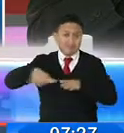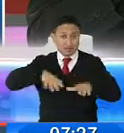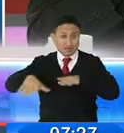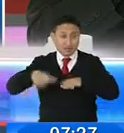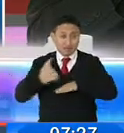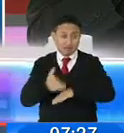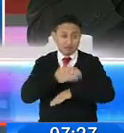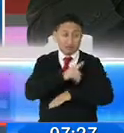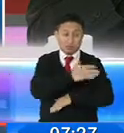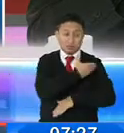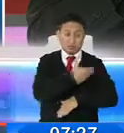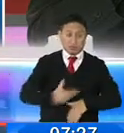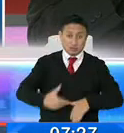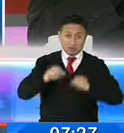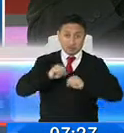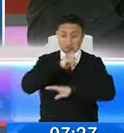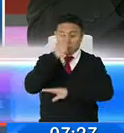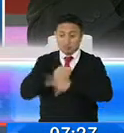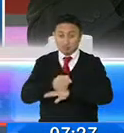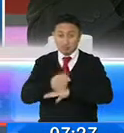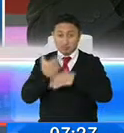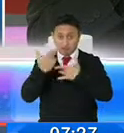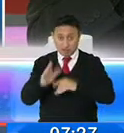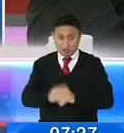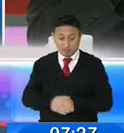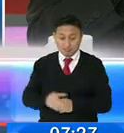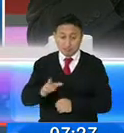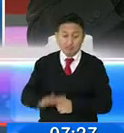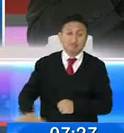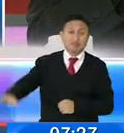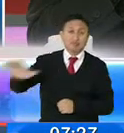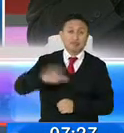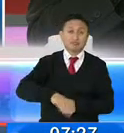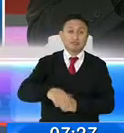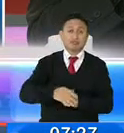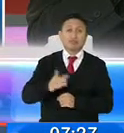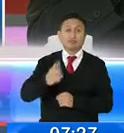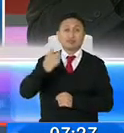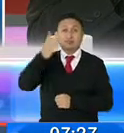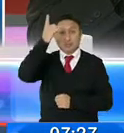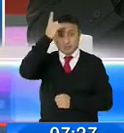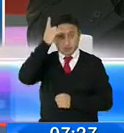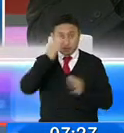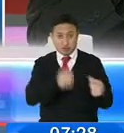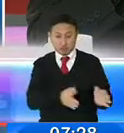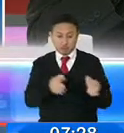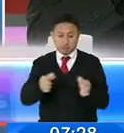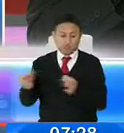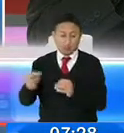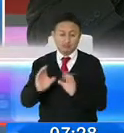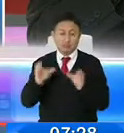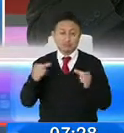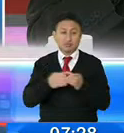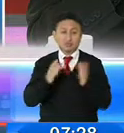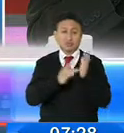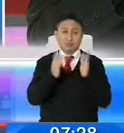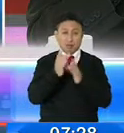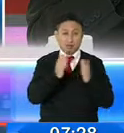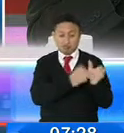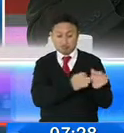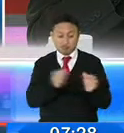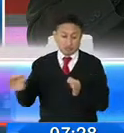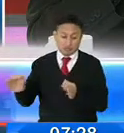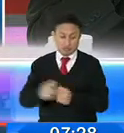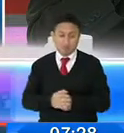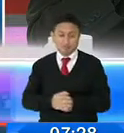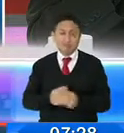momento el señor presidente asimismo emitió un decreto para establecer el diferimiento del impuesto a la renta de sociedad desde el mes de abril, también